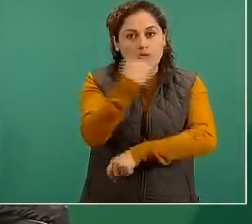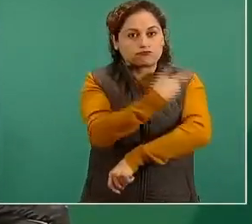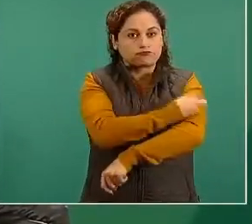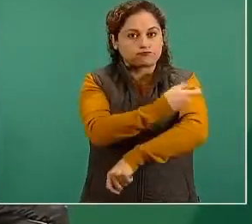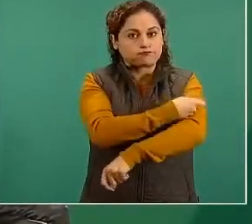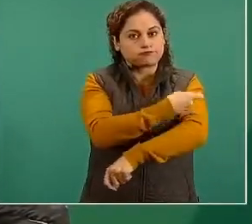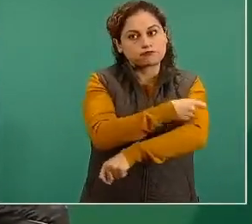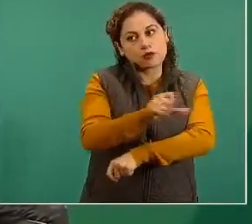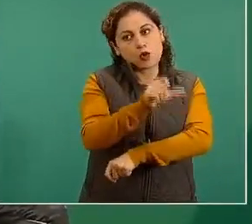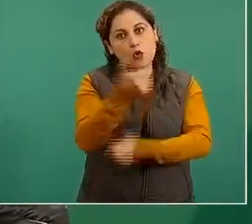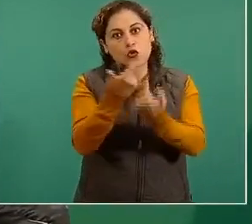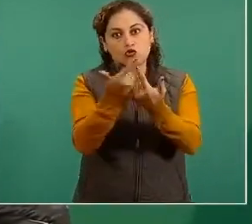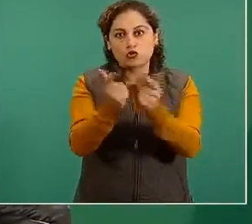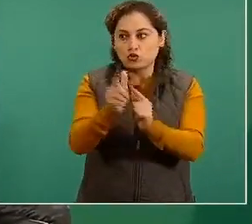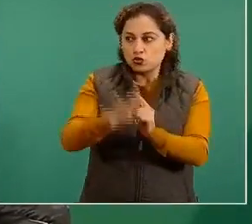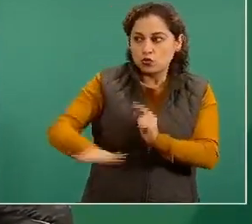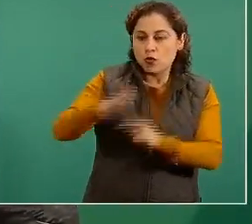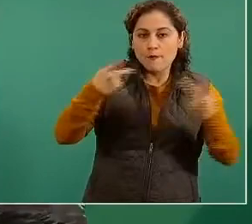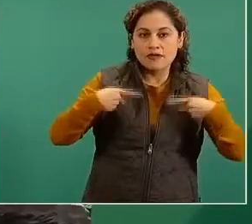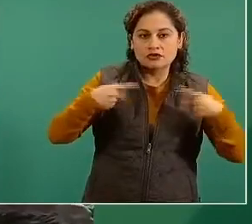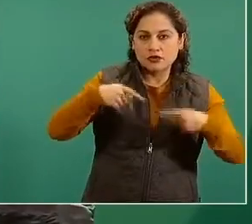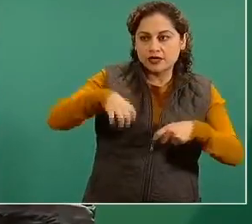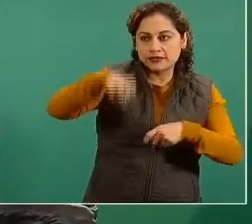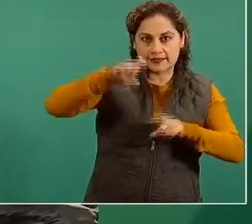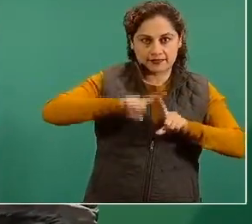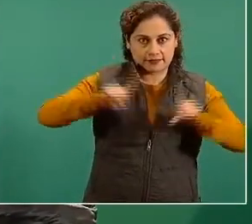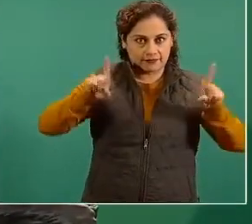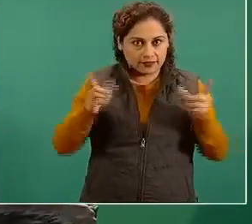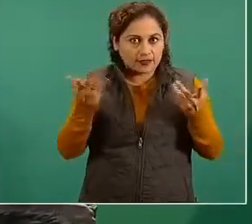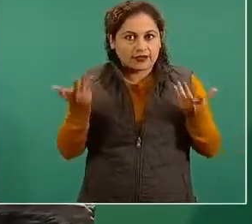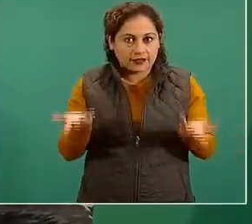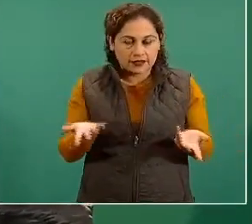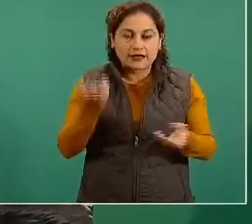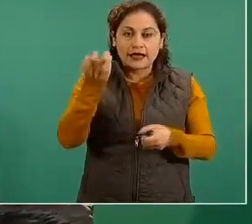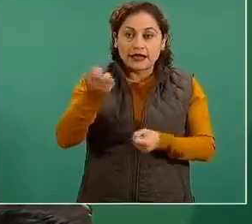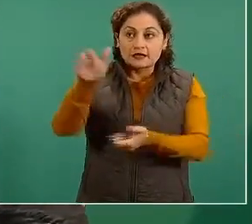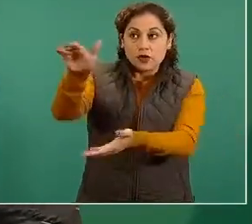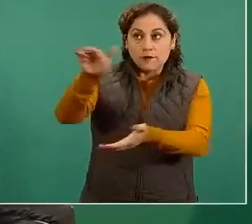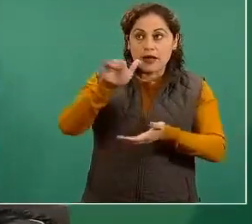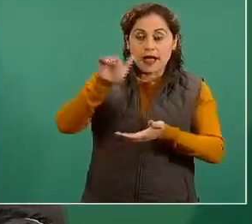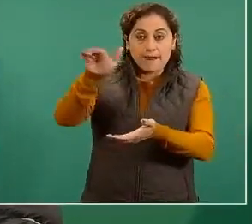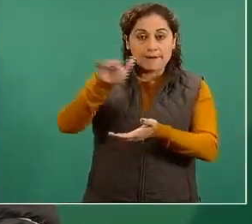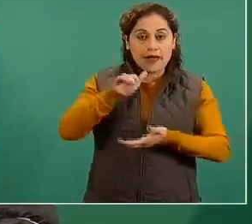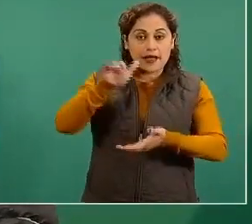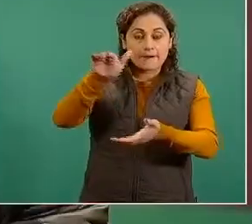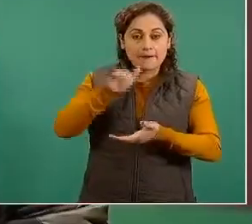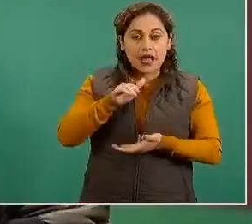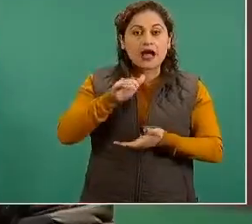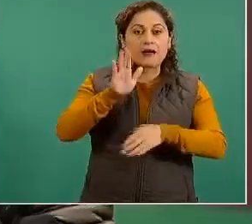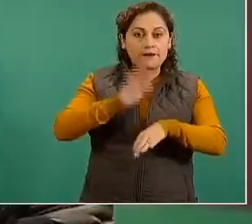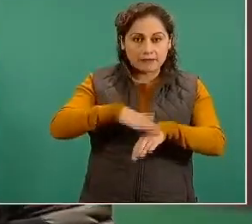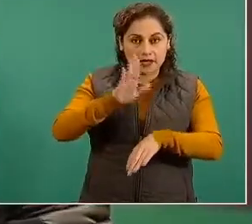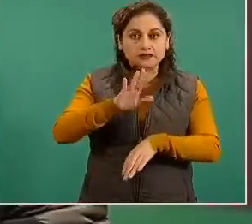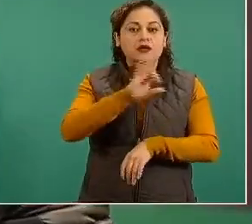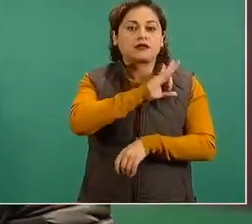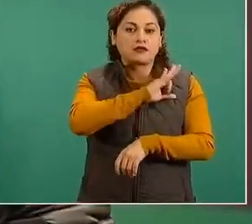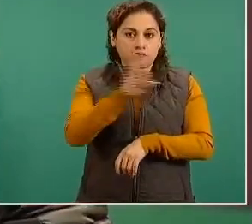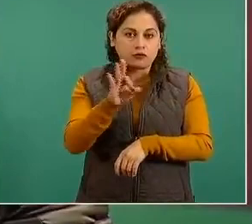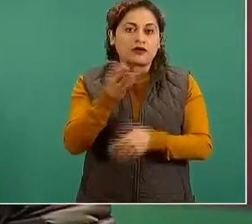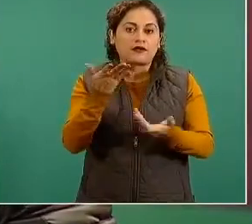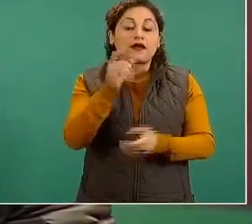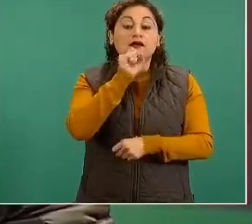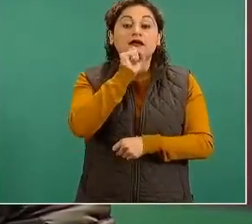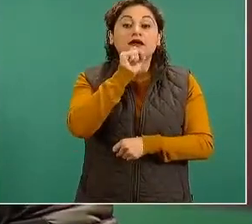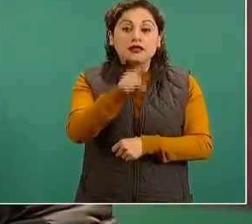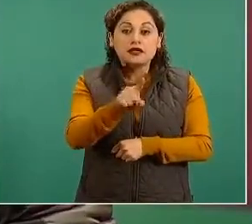de otros grupos de edad una vez que vayan llegando y que otras vacunas soliciten la autorización para su